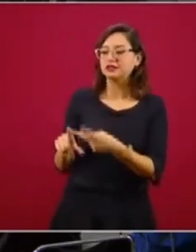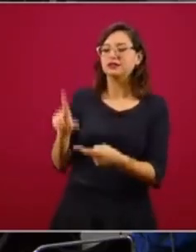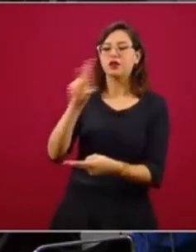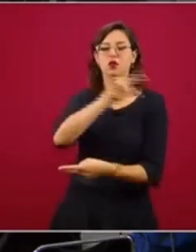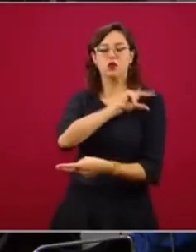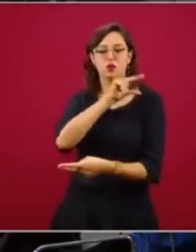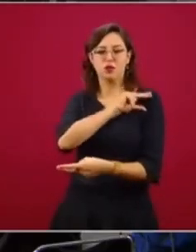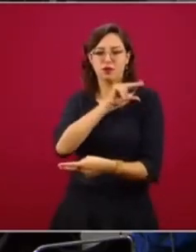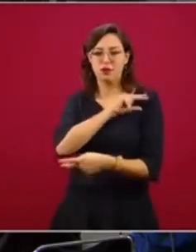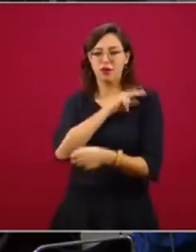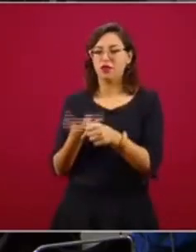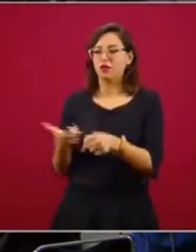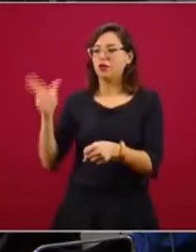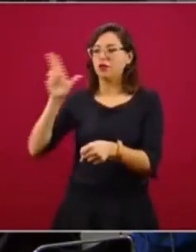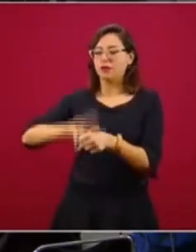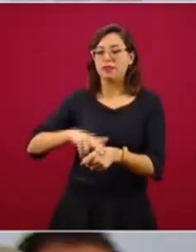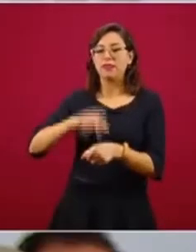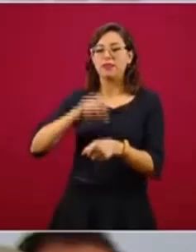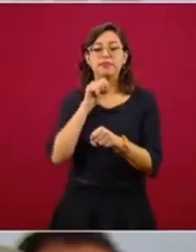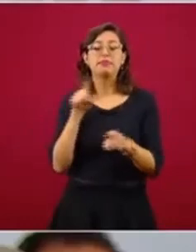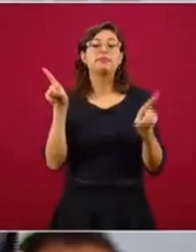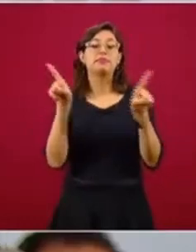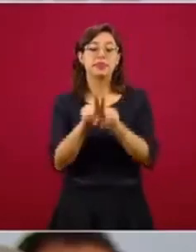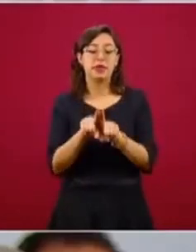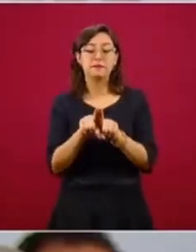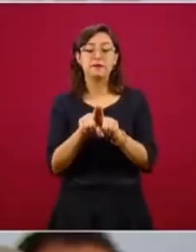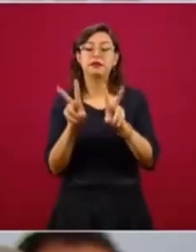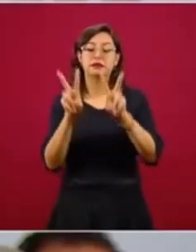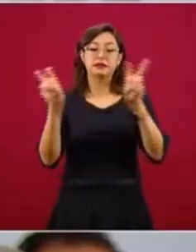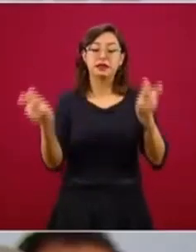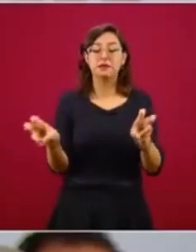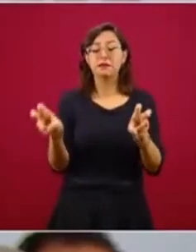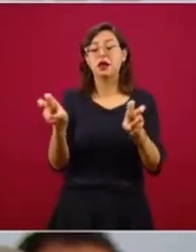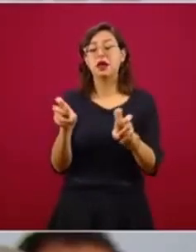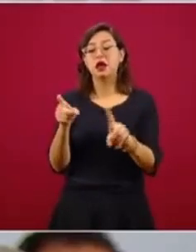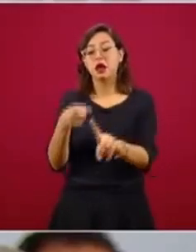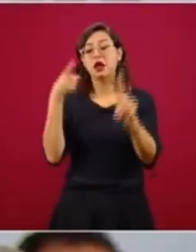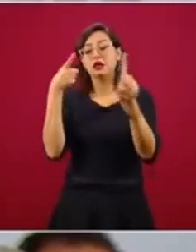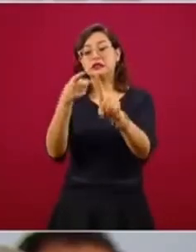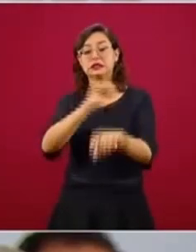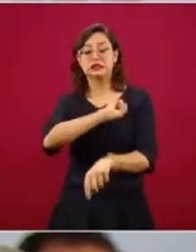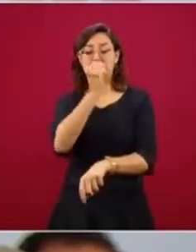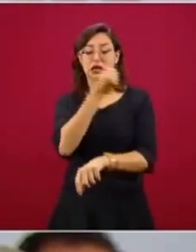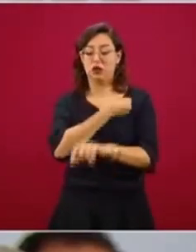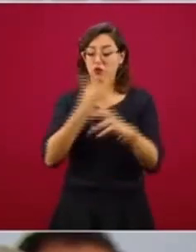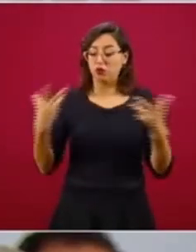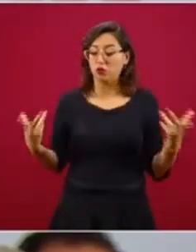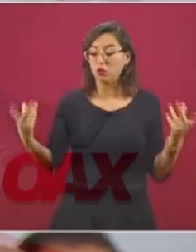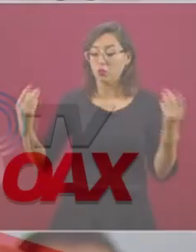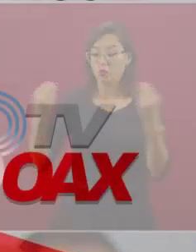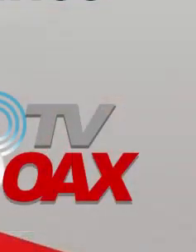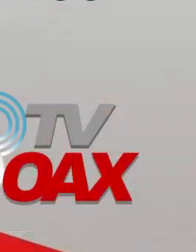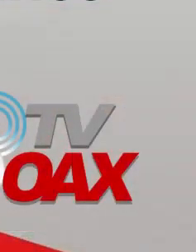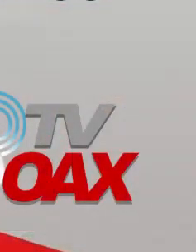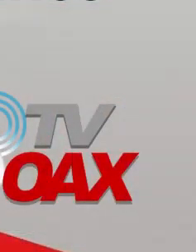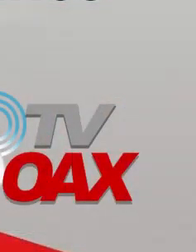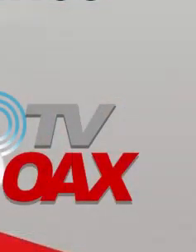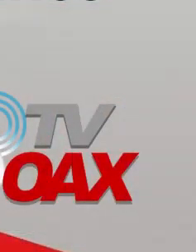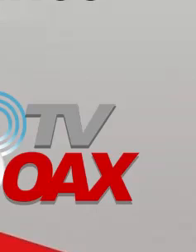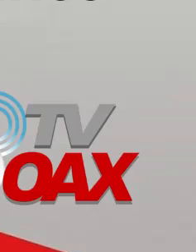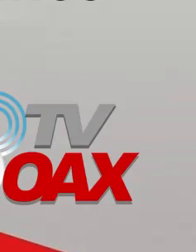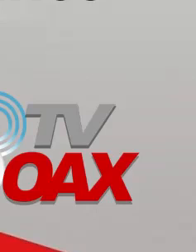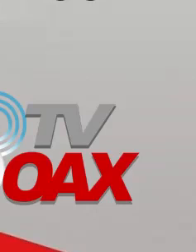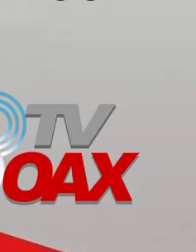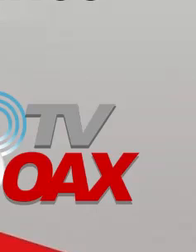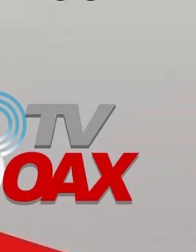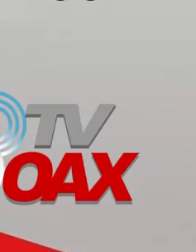también nos va a reportar el avance de Juntos por la Salud, al que me refería al principio de esta intervención, en el que están participando ya no decenas,